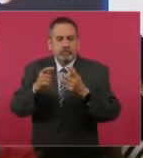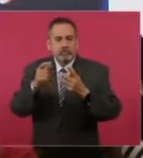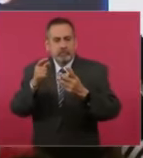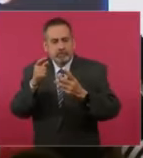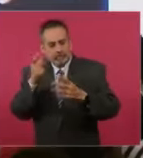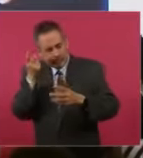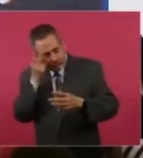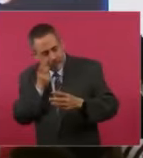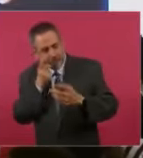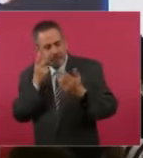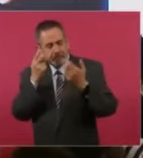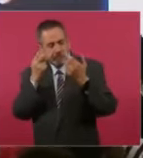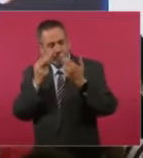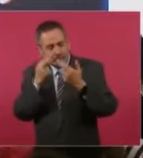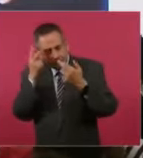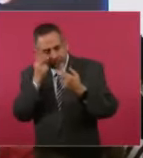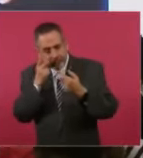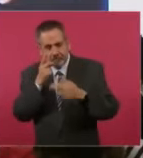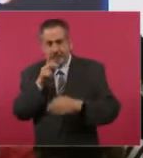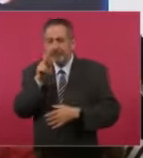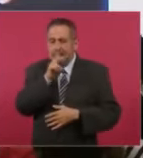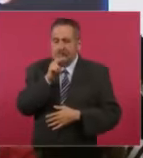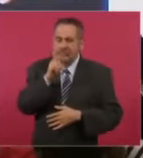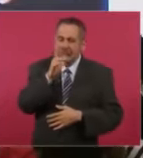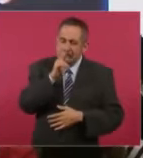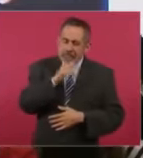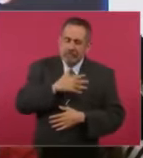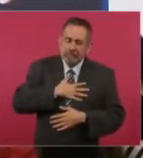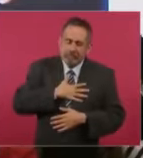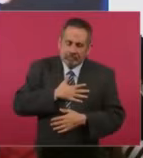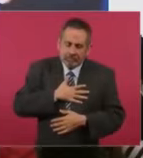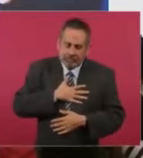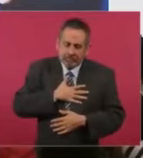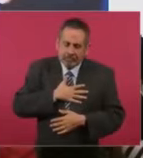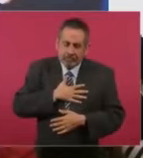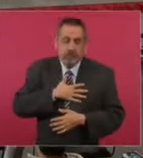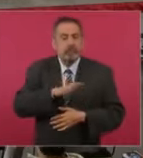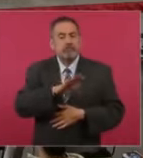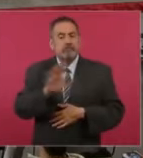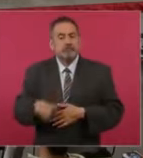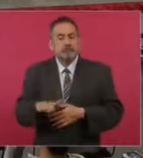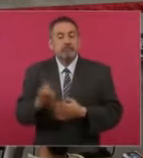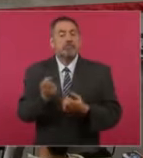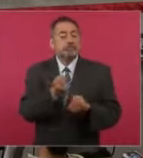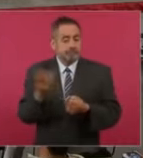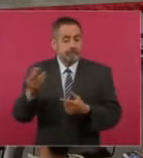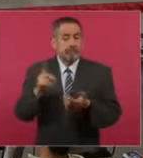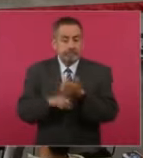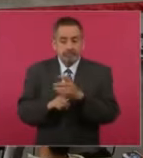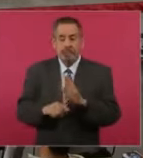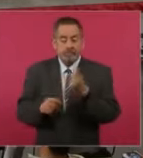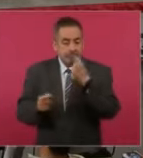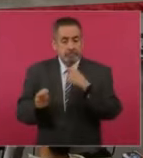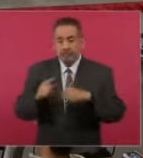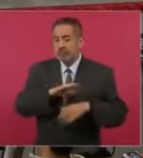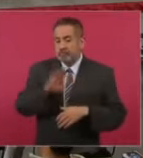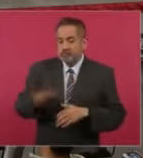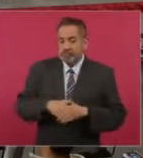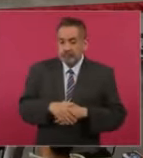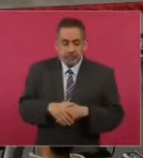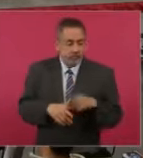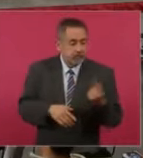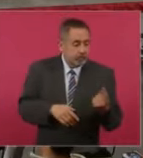causar estados de depresión respiratoria y pueden causar la muerte, aún por sí mismas. Y cuando se